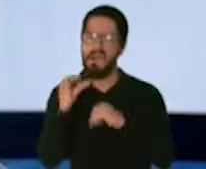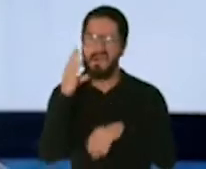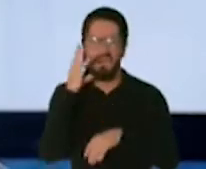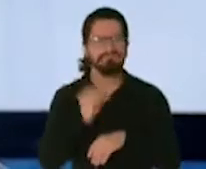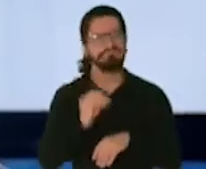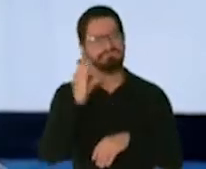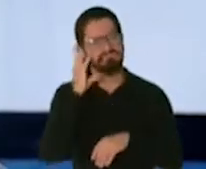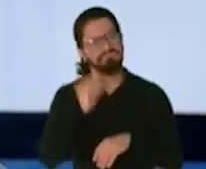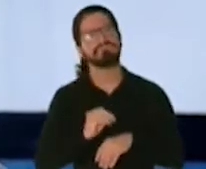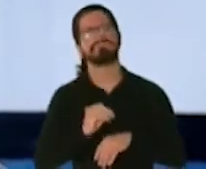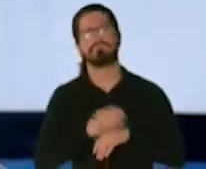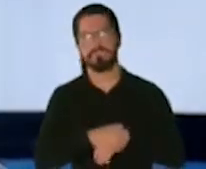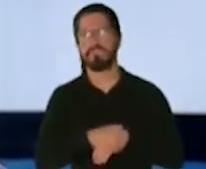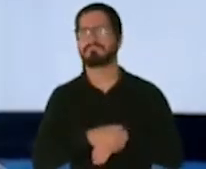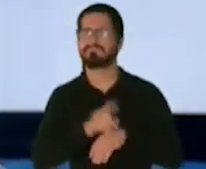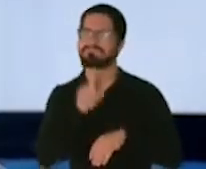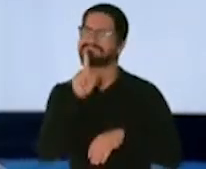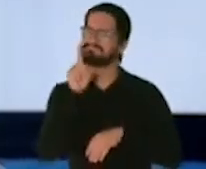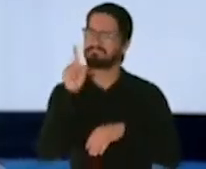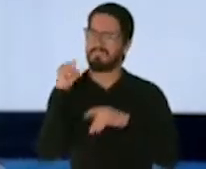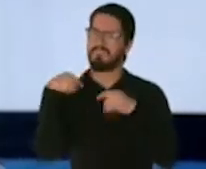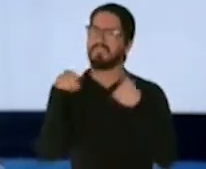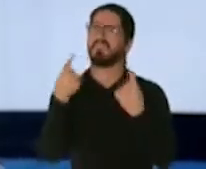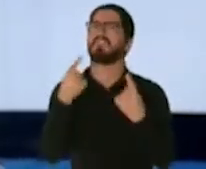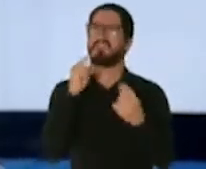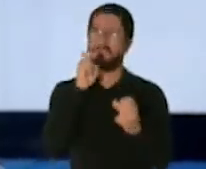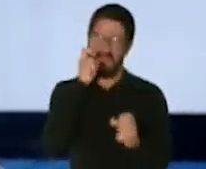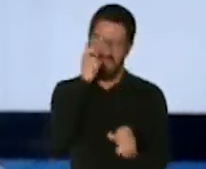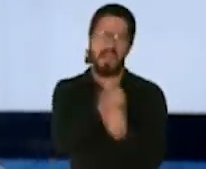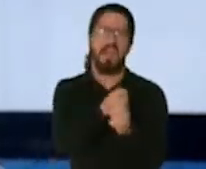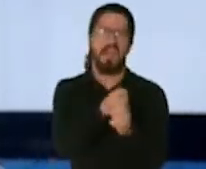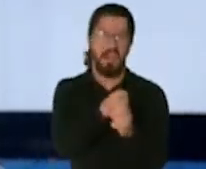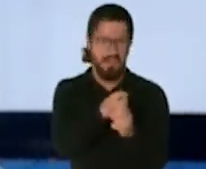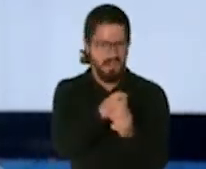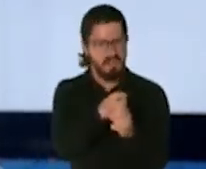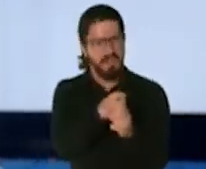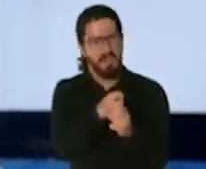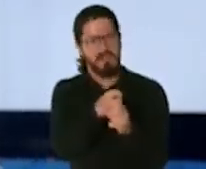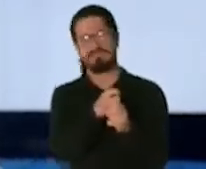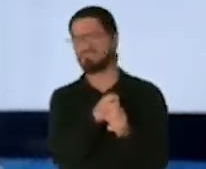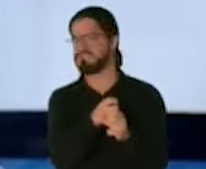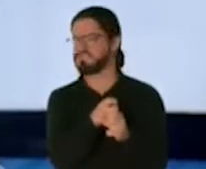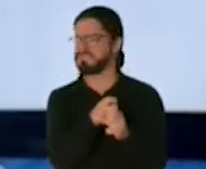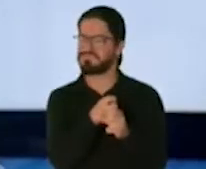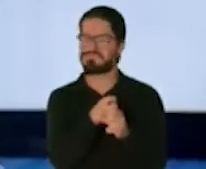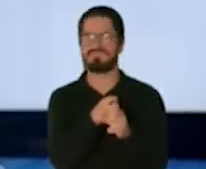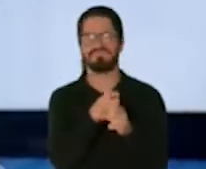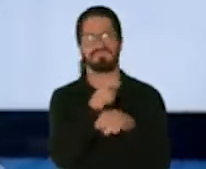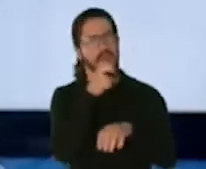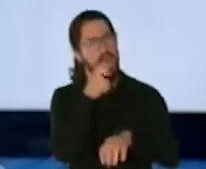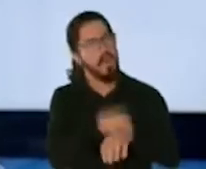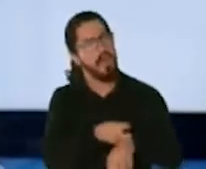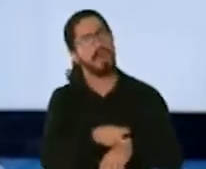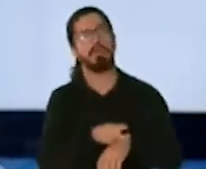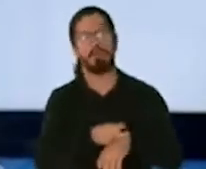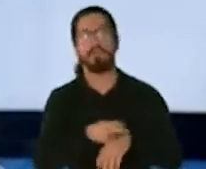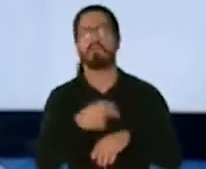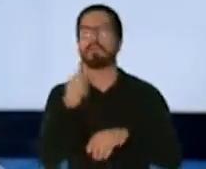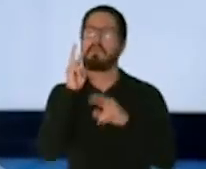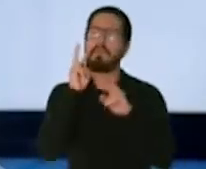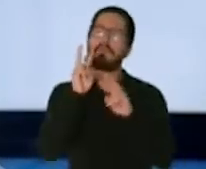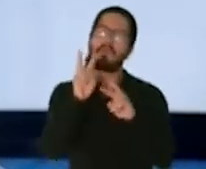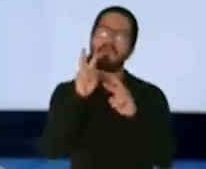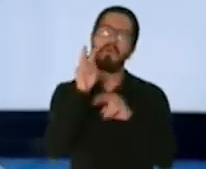es bien duro esto, ha sido bien duro, pero yo veo el futuro con mucha